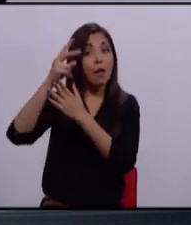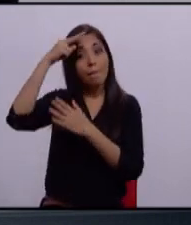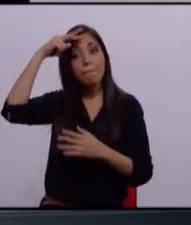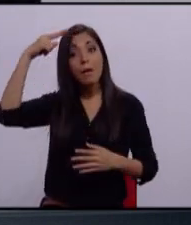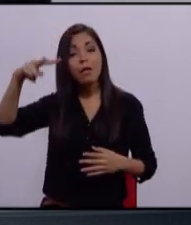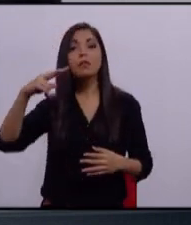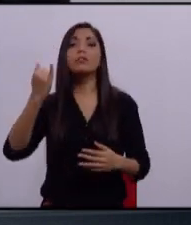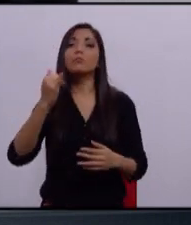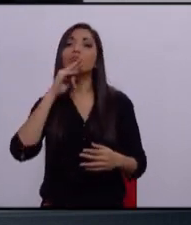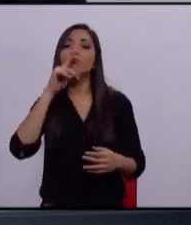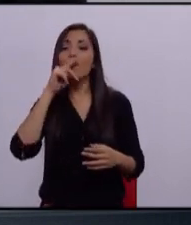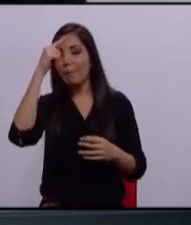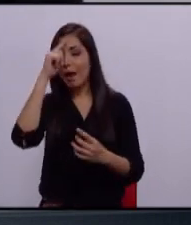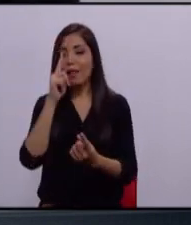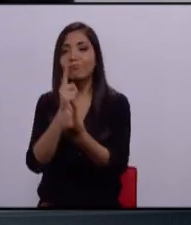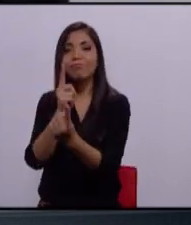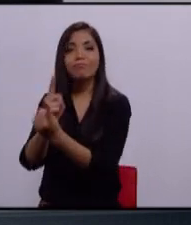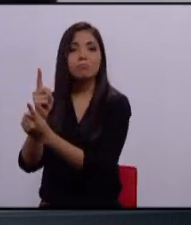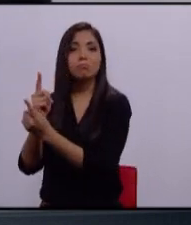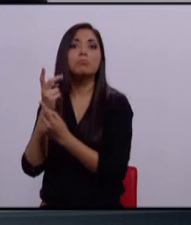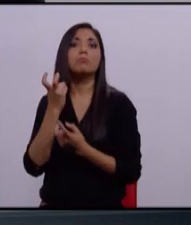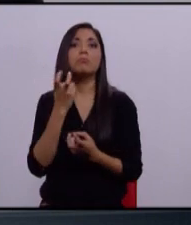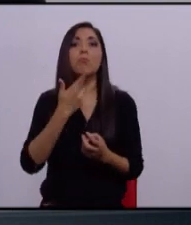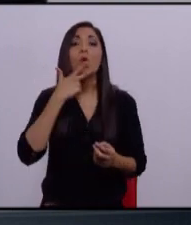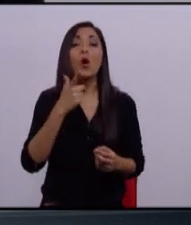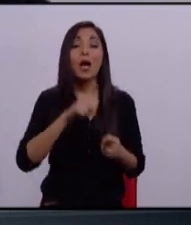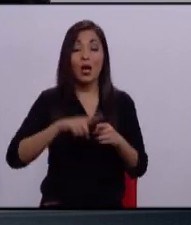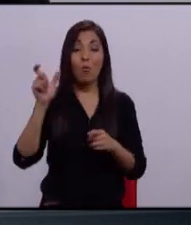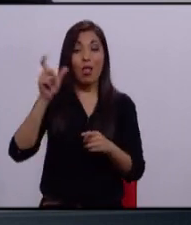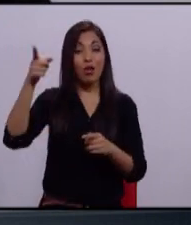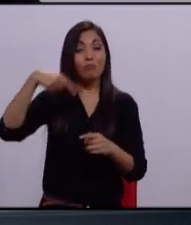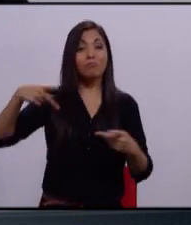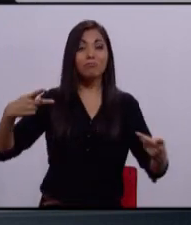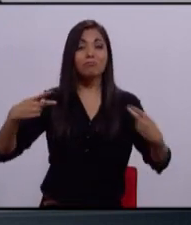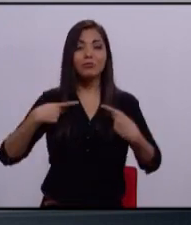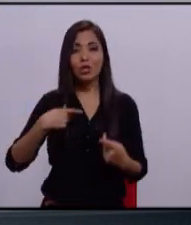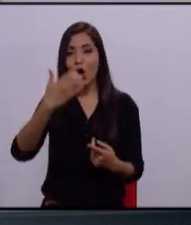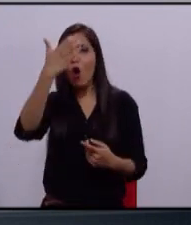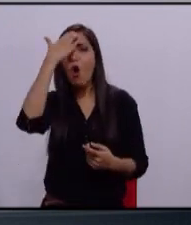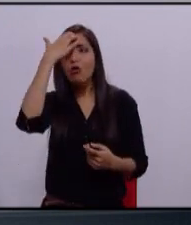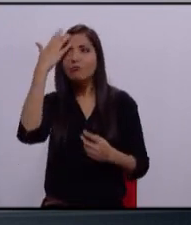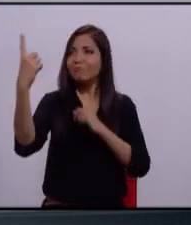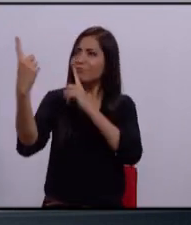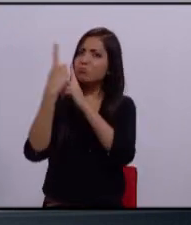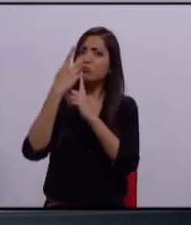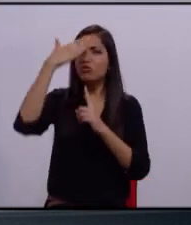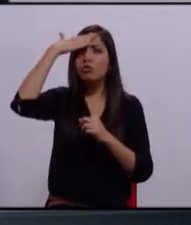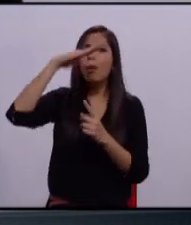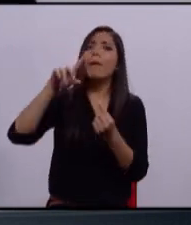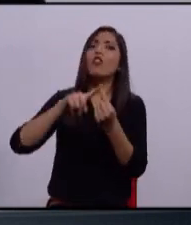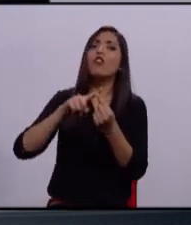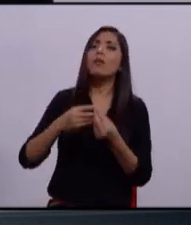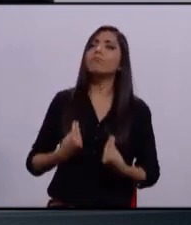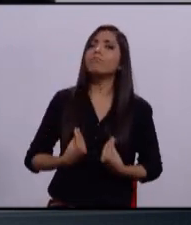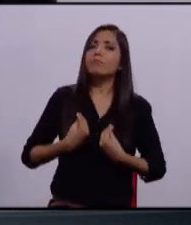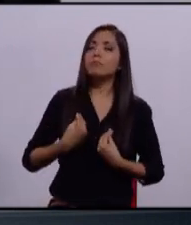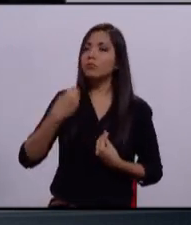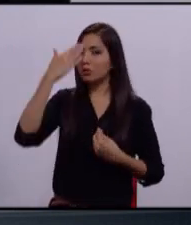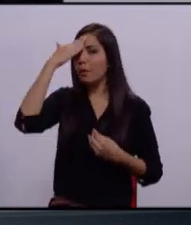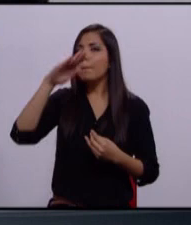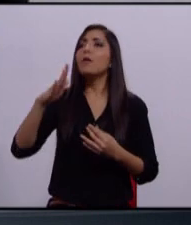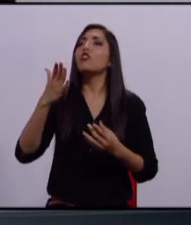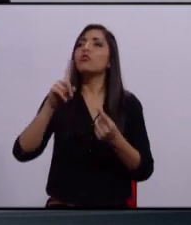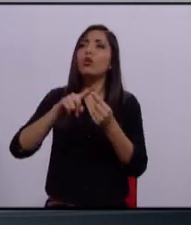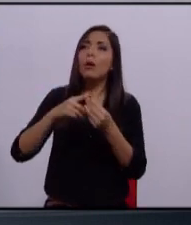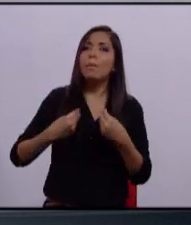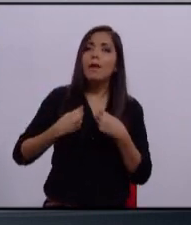y construido su ciudadanía. En el momento en el que los ciudadanos conocen a su policía, saben dónde vive, tienen su número de teléfono, pueden acudir a